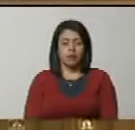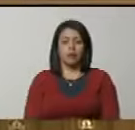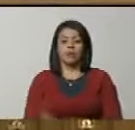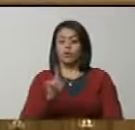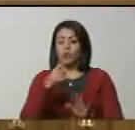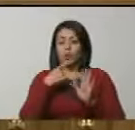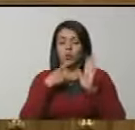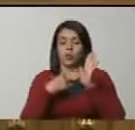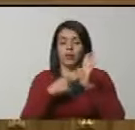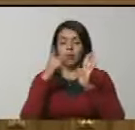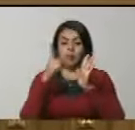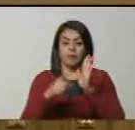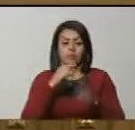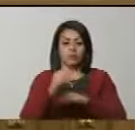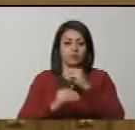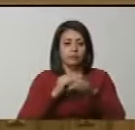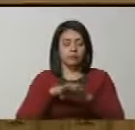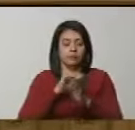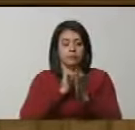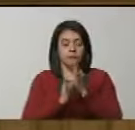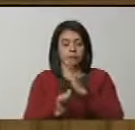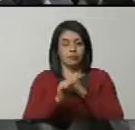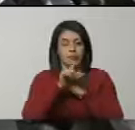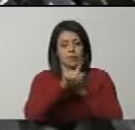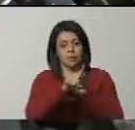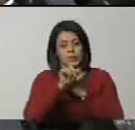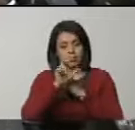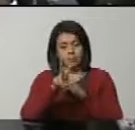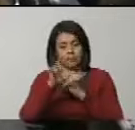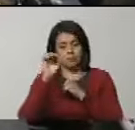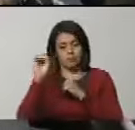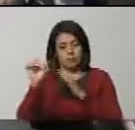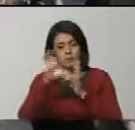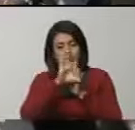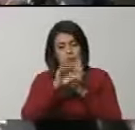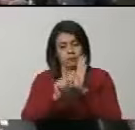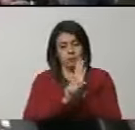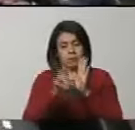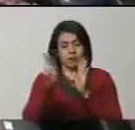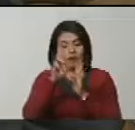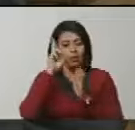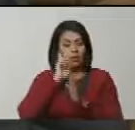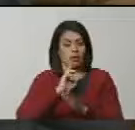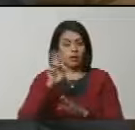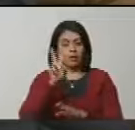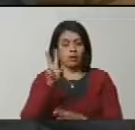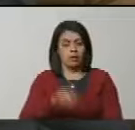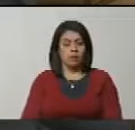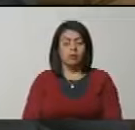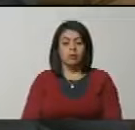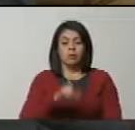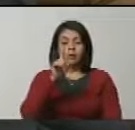Incumpliendo el deber previsto en el artículo 130 de la Constitución. de la República Bolivariana de Venezuela y